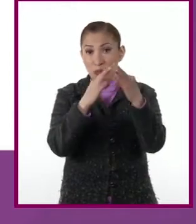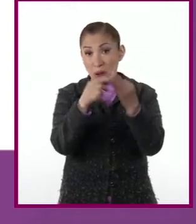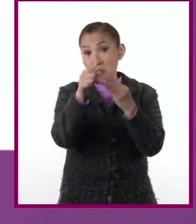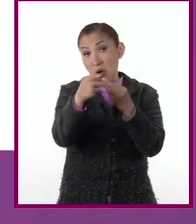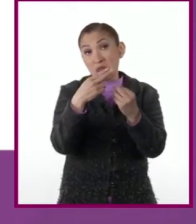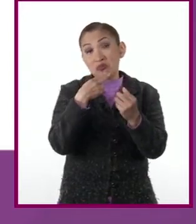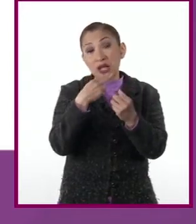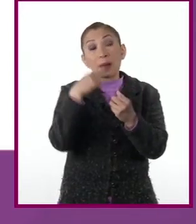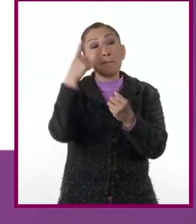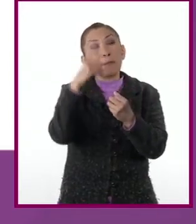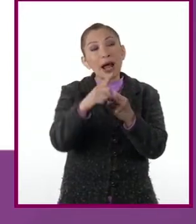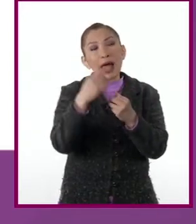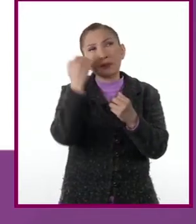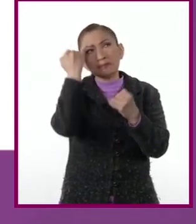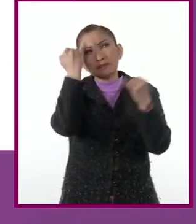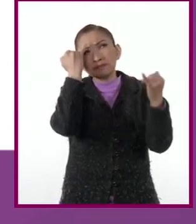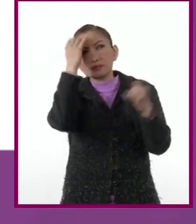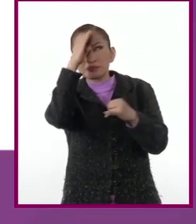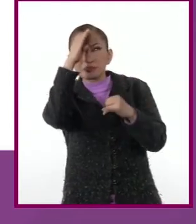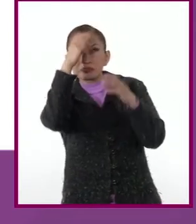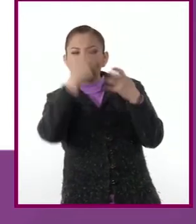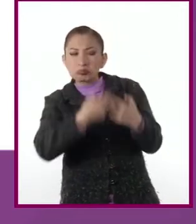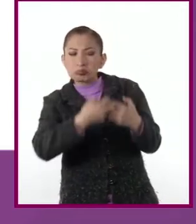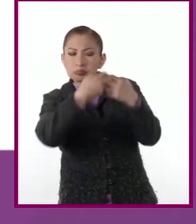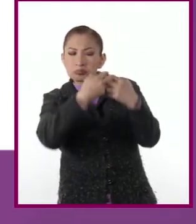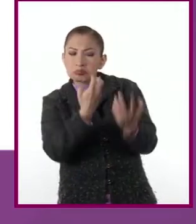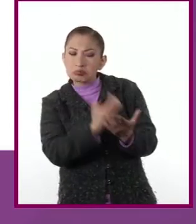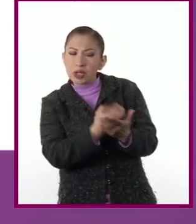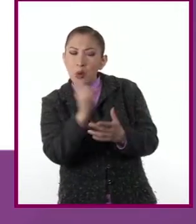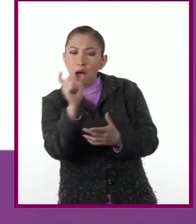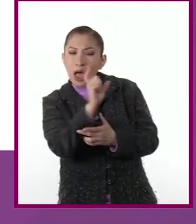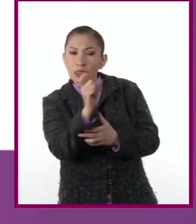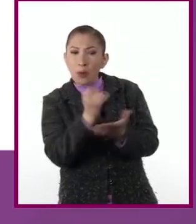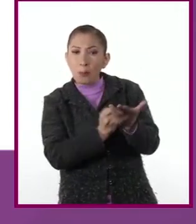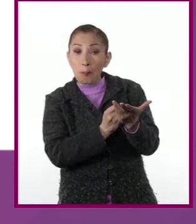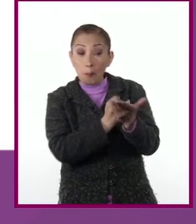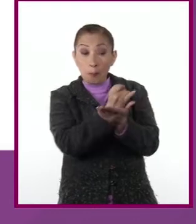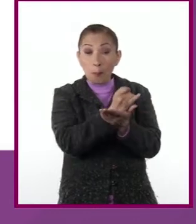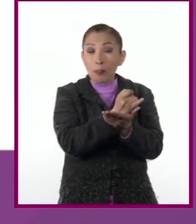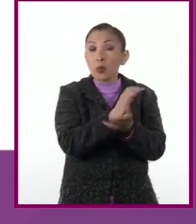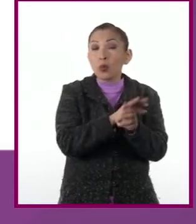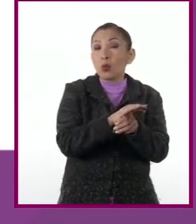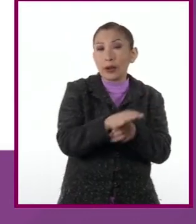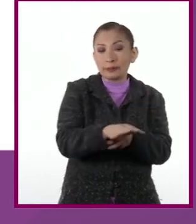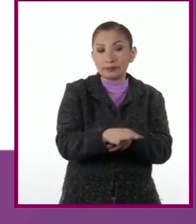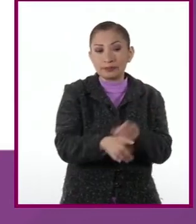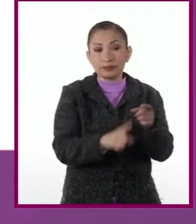podemos emplear para desarrollar nuestro pensamiento crítico al momento de decidir son